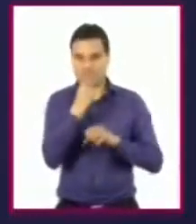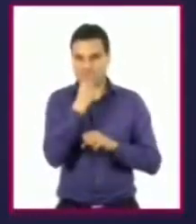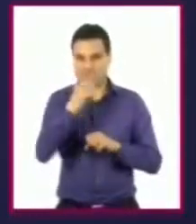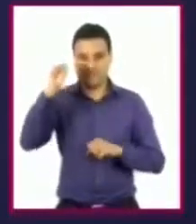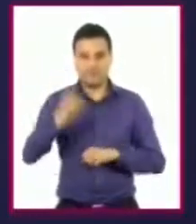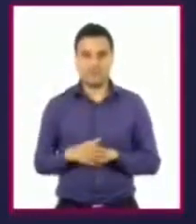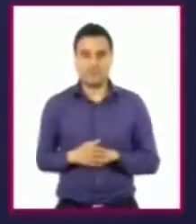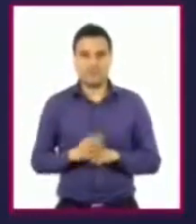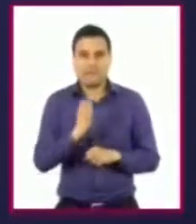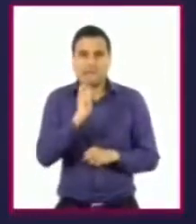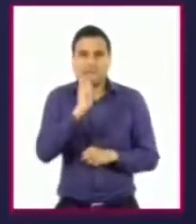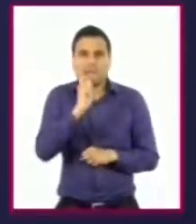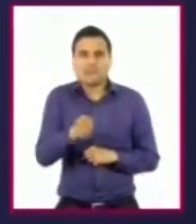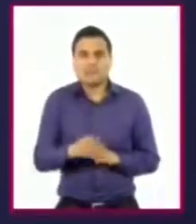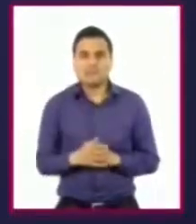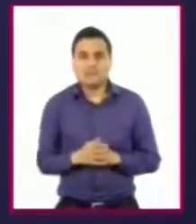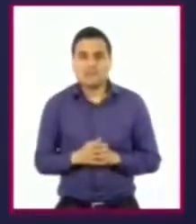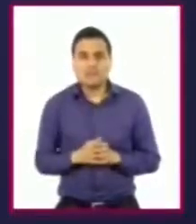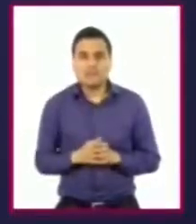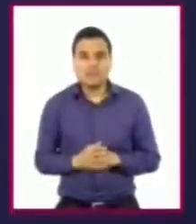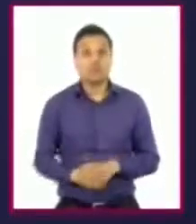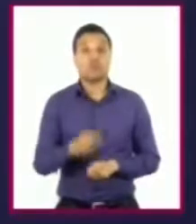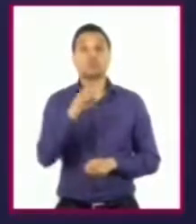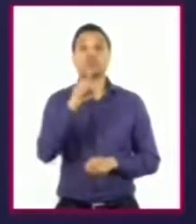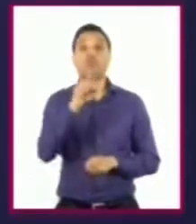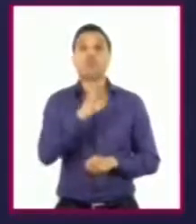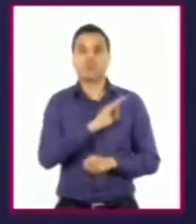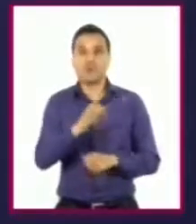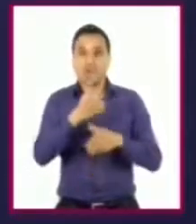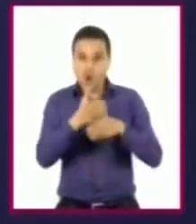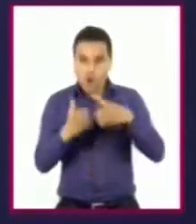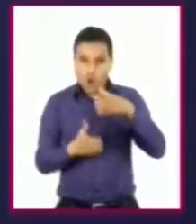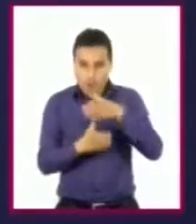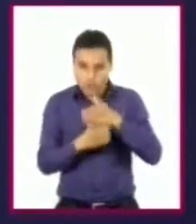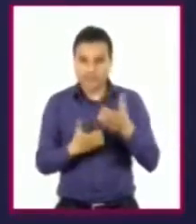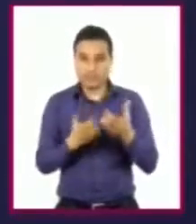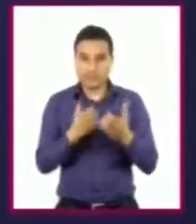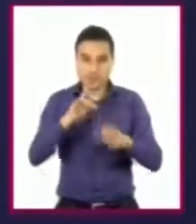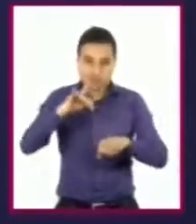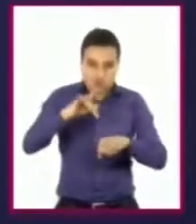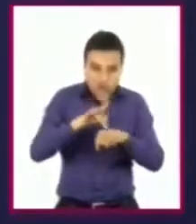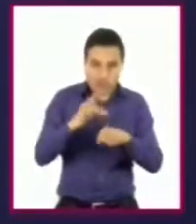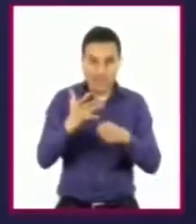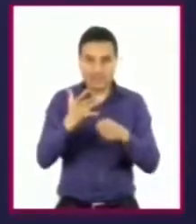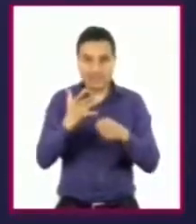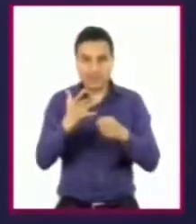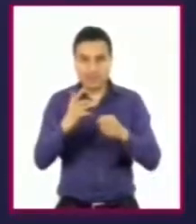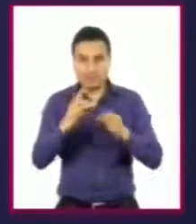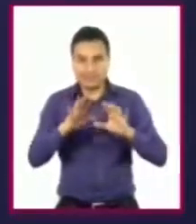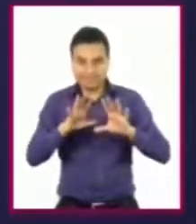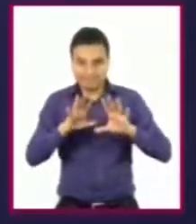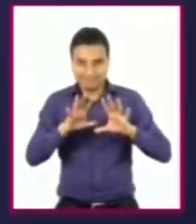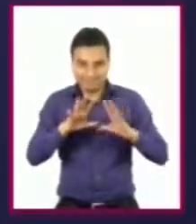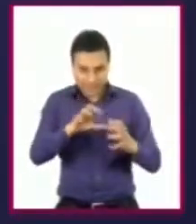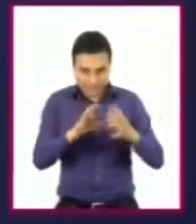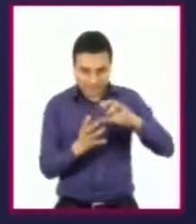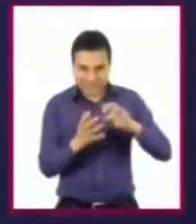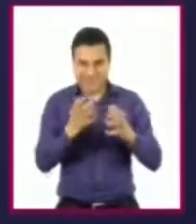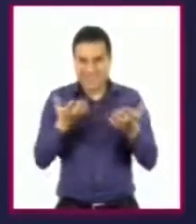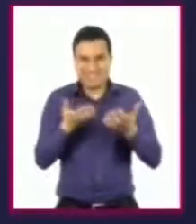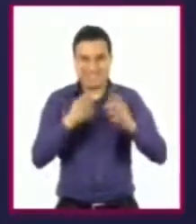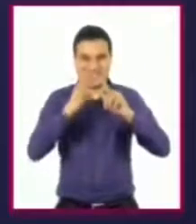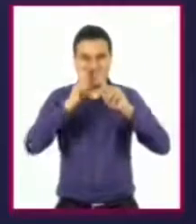Son aquellas que les permiten manipular los objetos de su entorno a través de movimientos finos y gruesos.